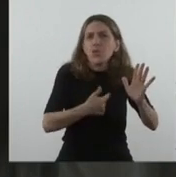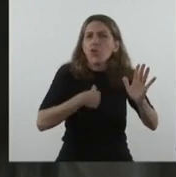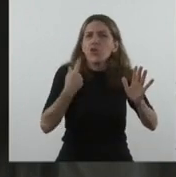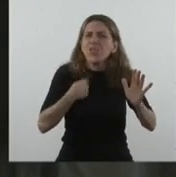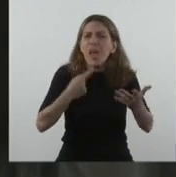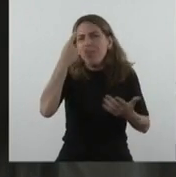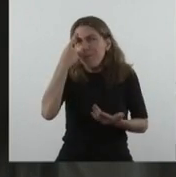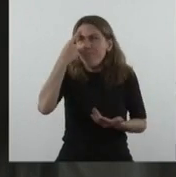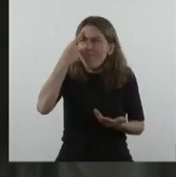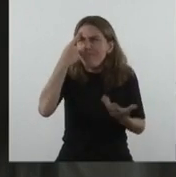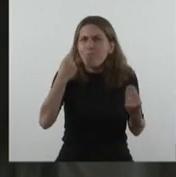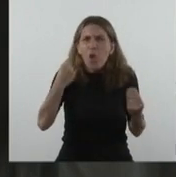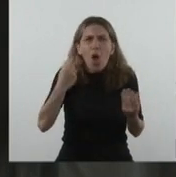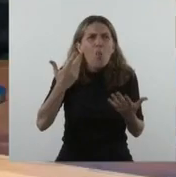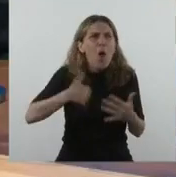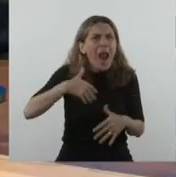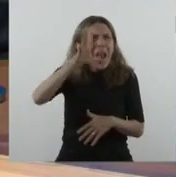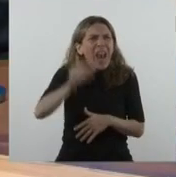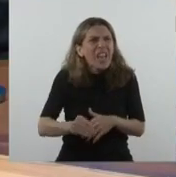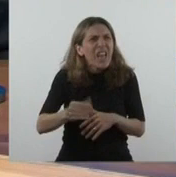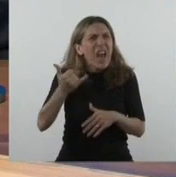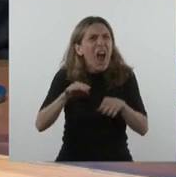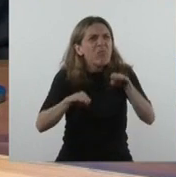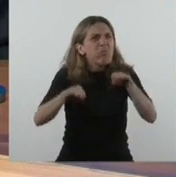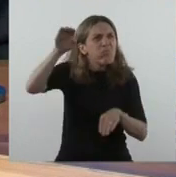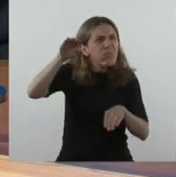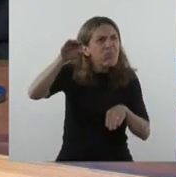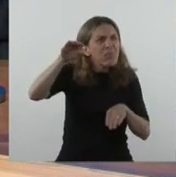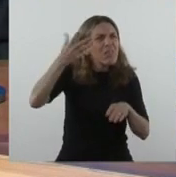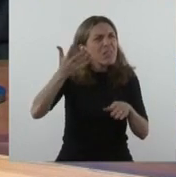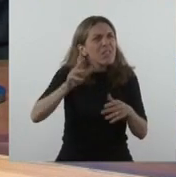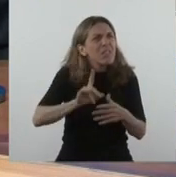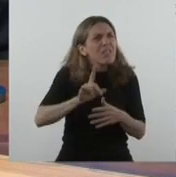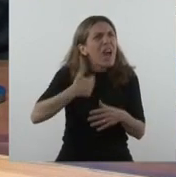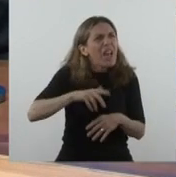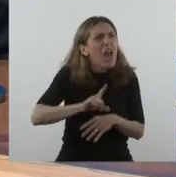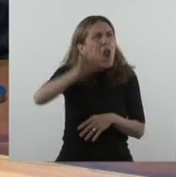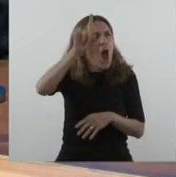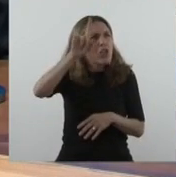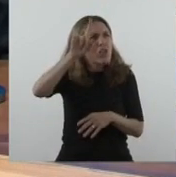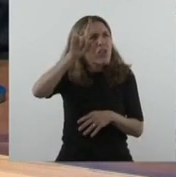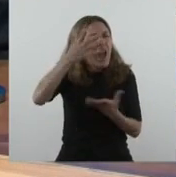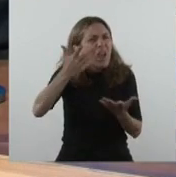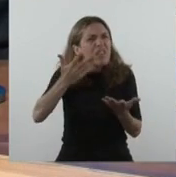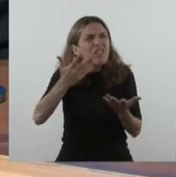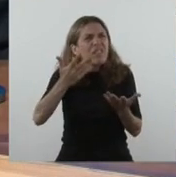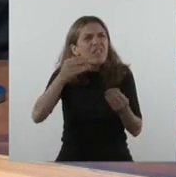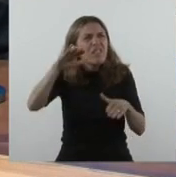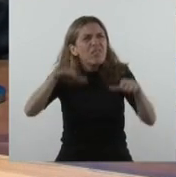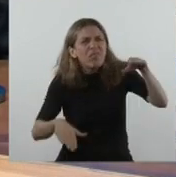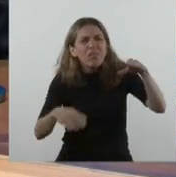Argentina se haya construido de modo tan desigual, de modo tan injusto, que haya permitido un centro tan rico